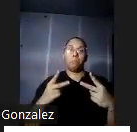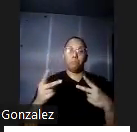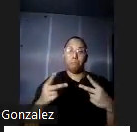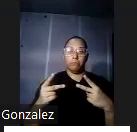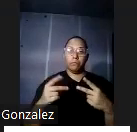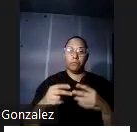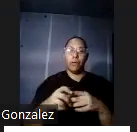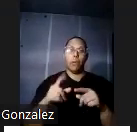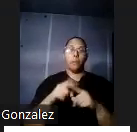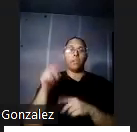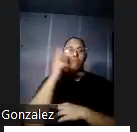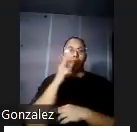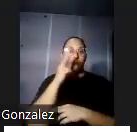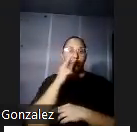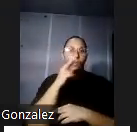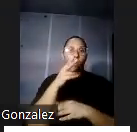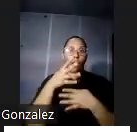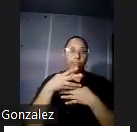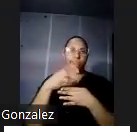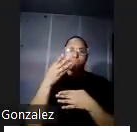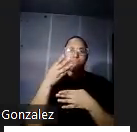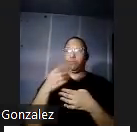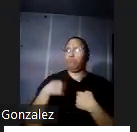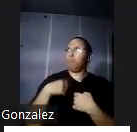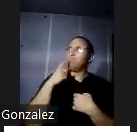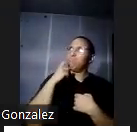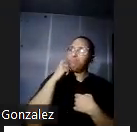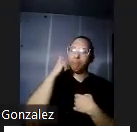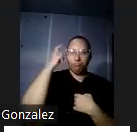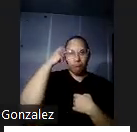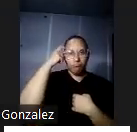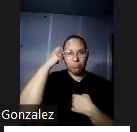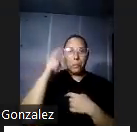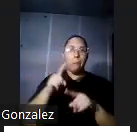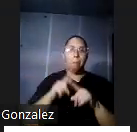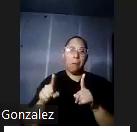que se mece pedacito de esa ventana como que no tiene sentido pero es que eso era parte de una habitación